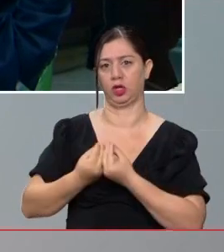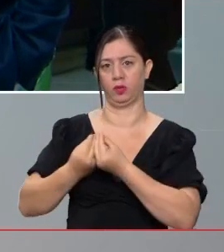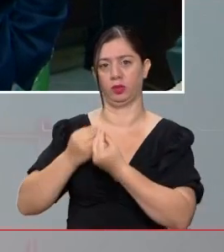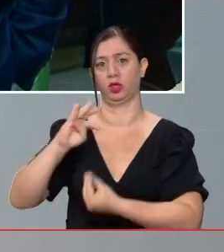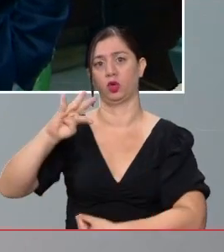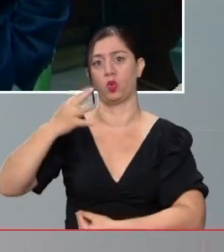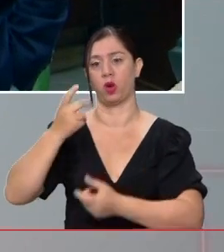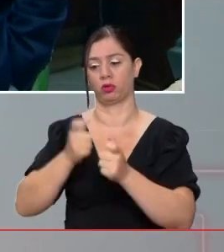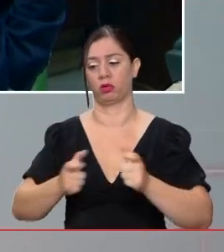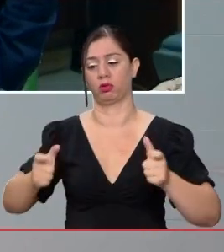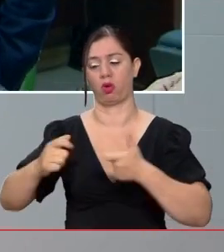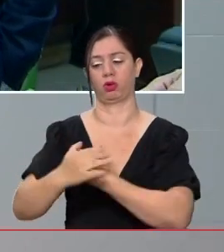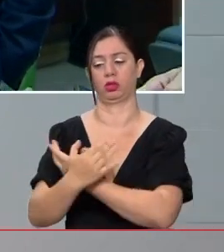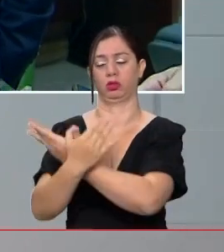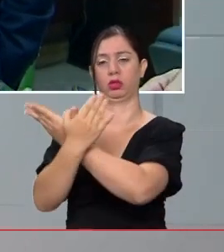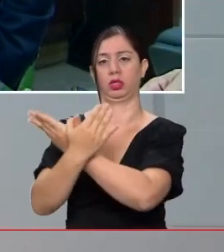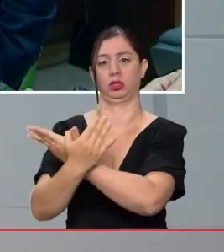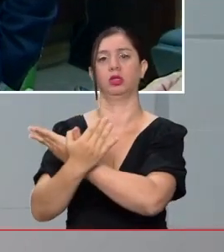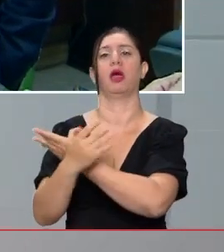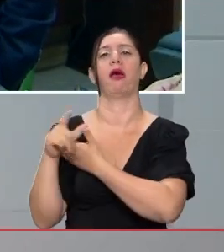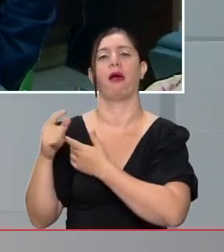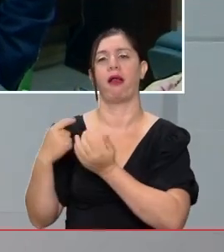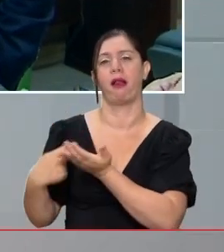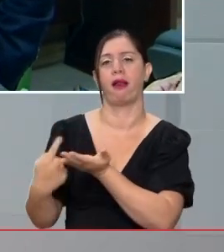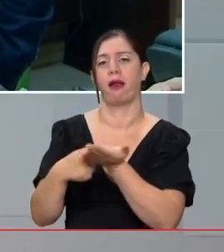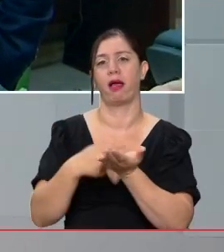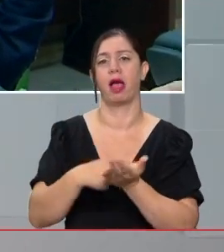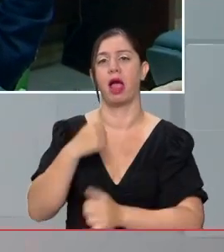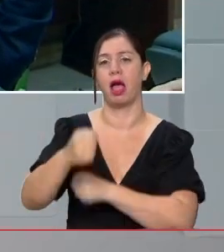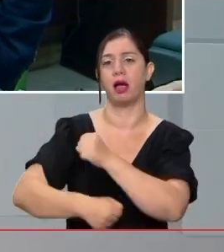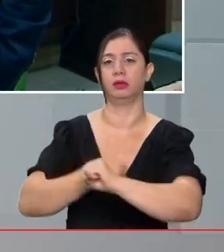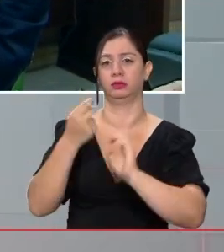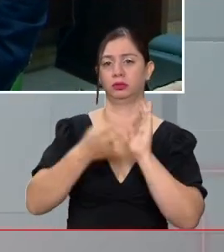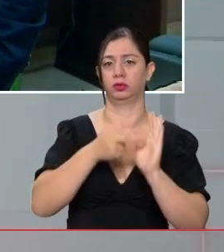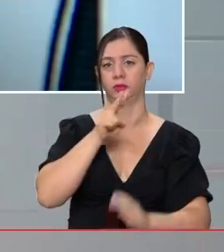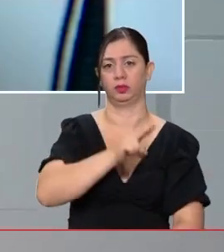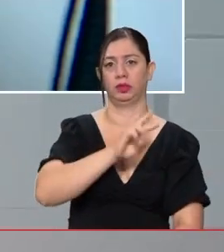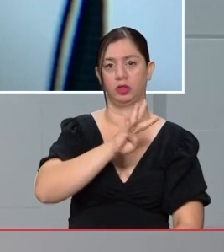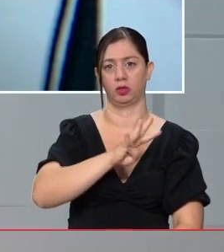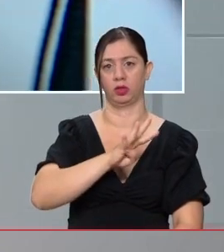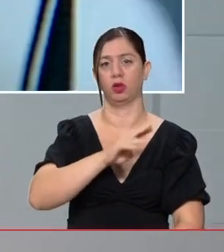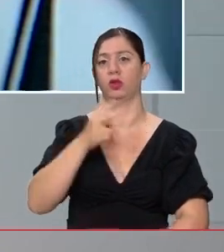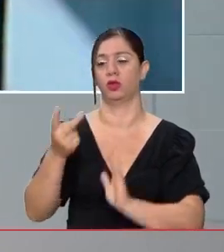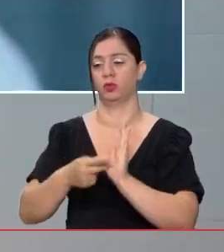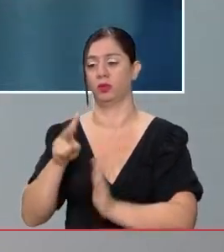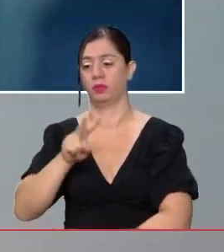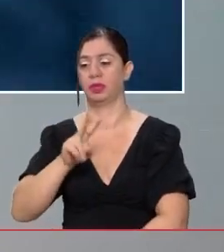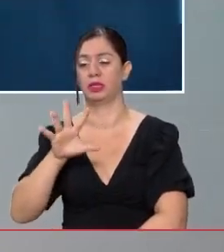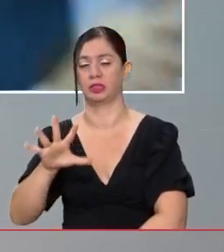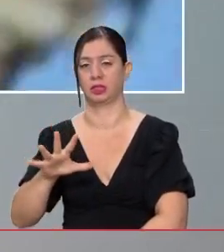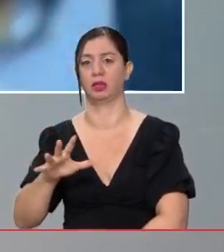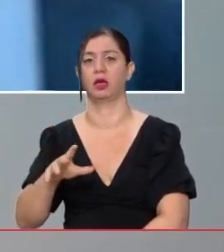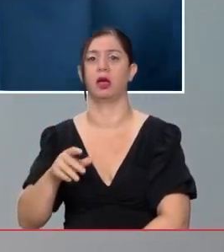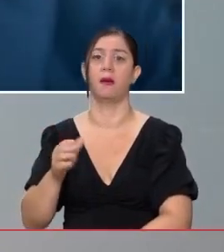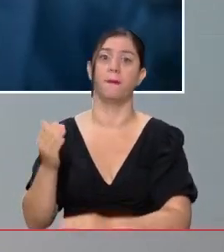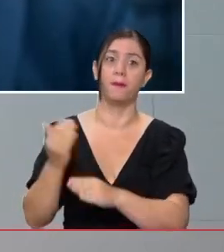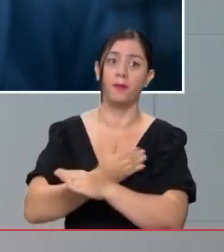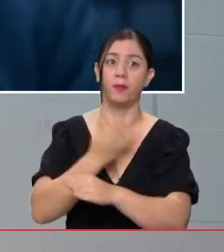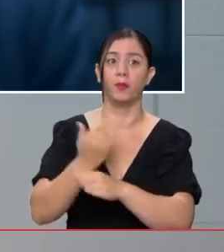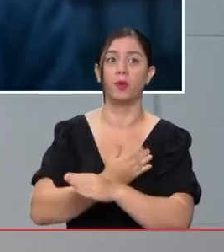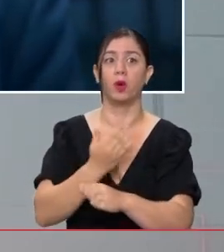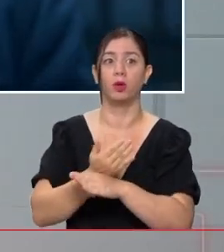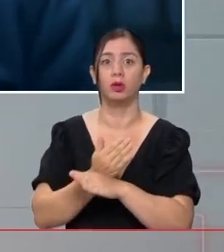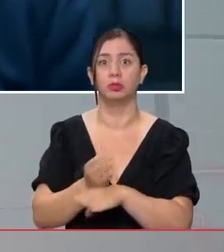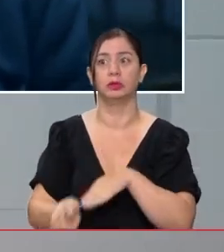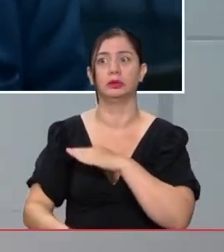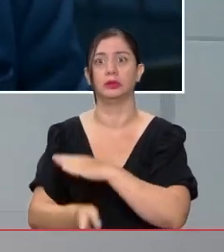del Congreso de la República. Esto advirtiendo, además, que para los años 2024 y 2025 en Cali iba a poder presentar problemas financieros para